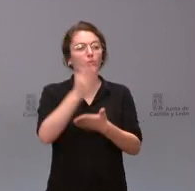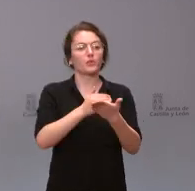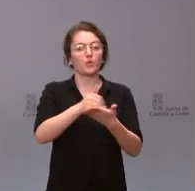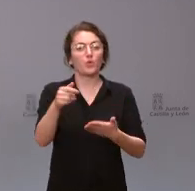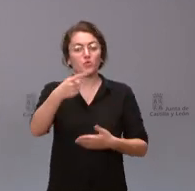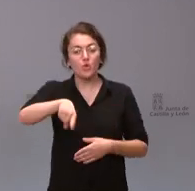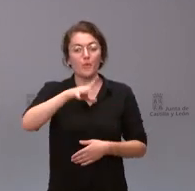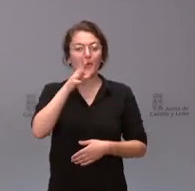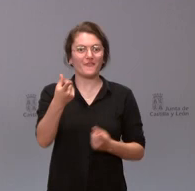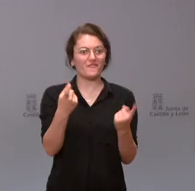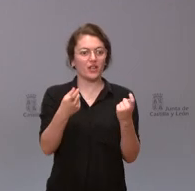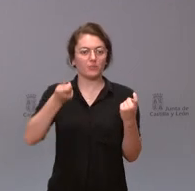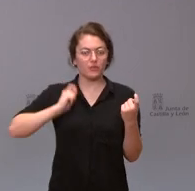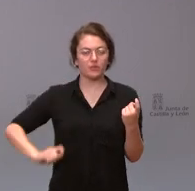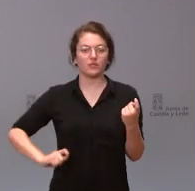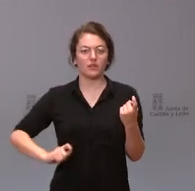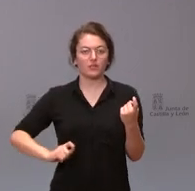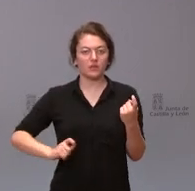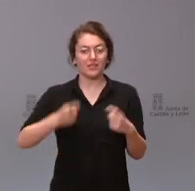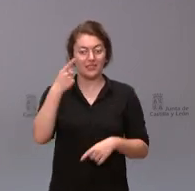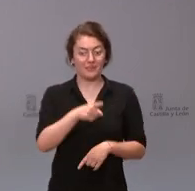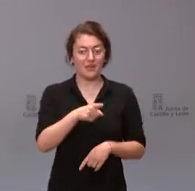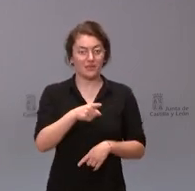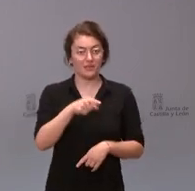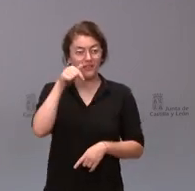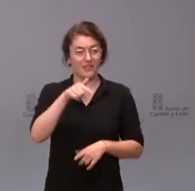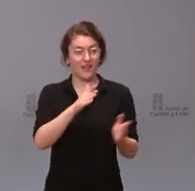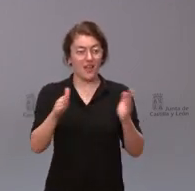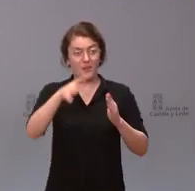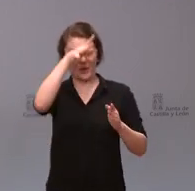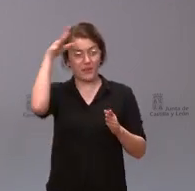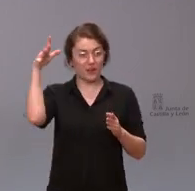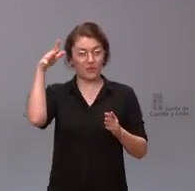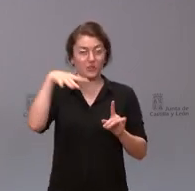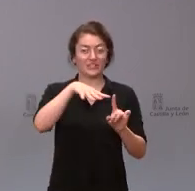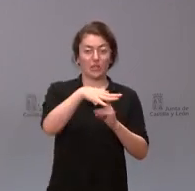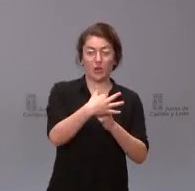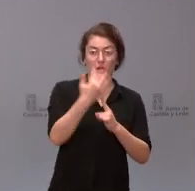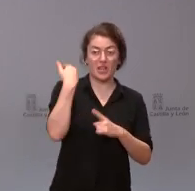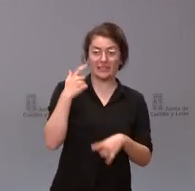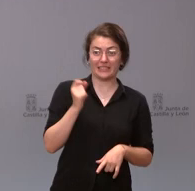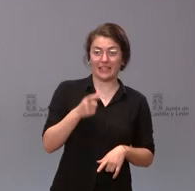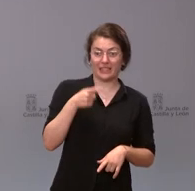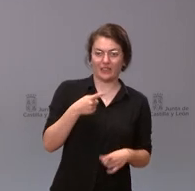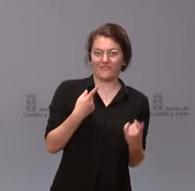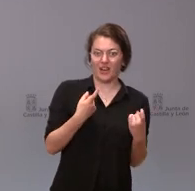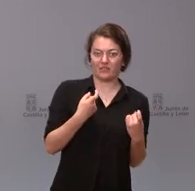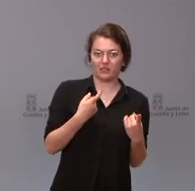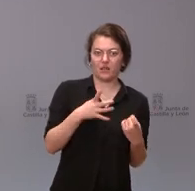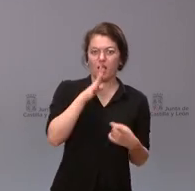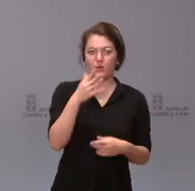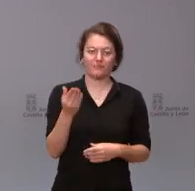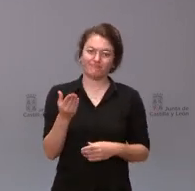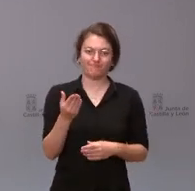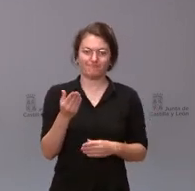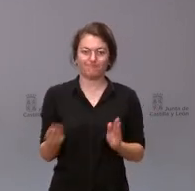escucharles también porque este verano pues a las circunstancias habituales que ya teníamos se une como es natural